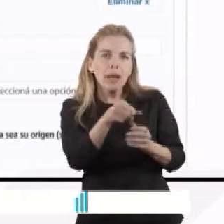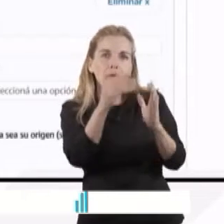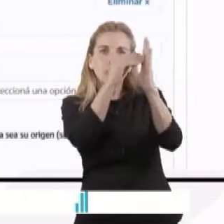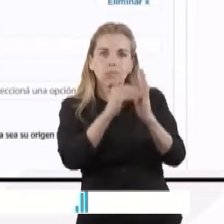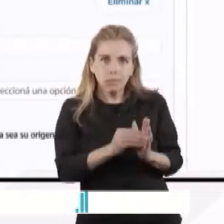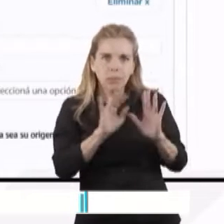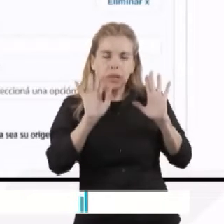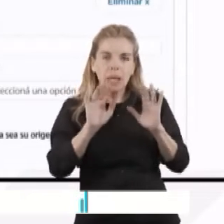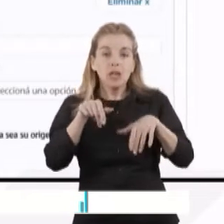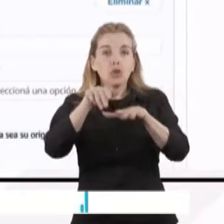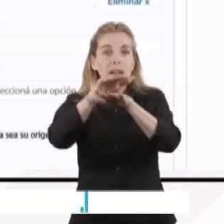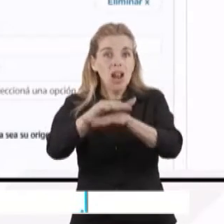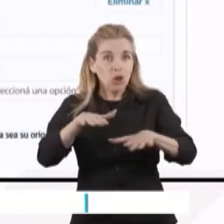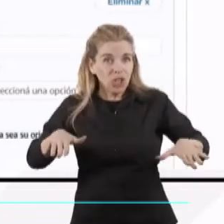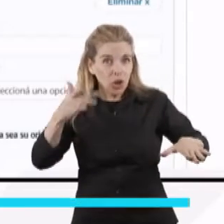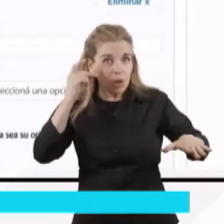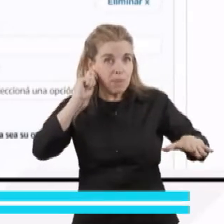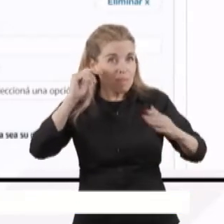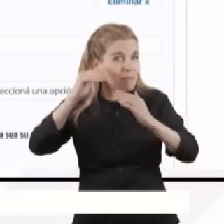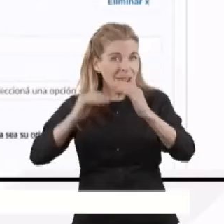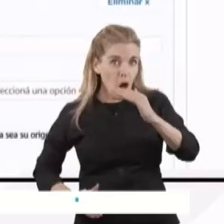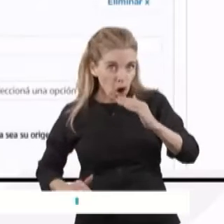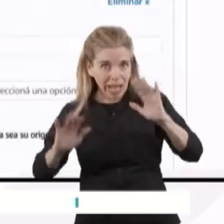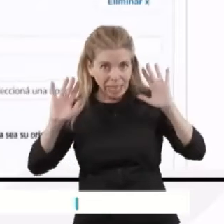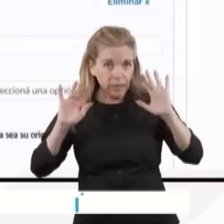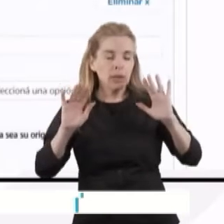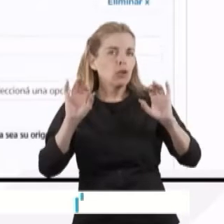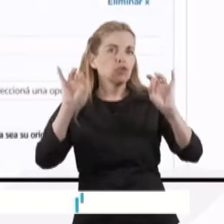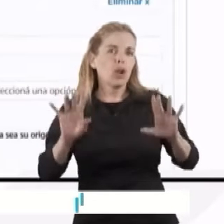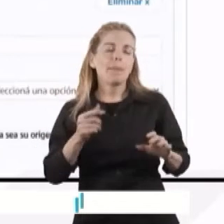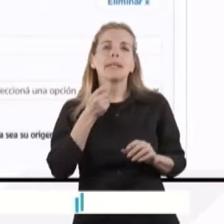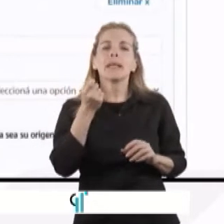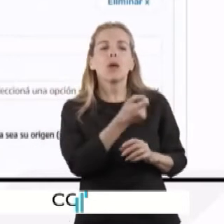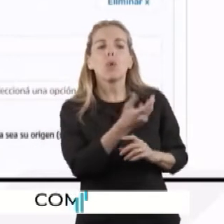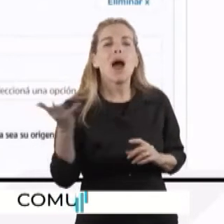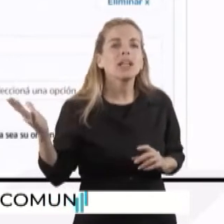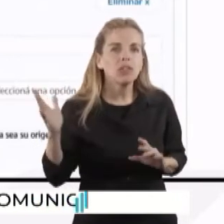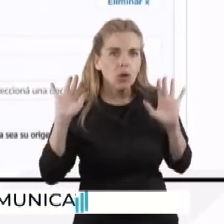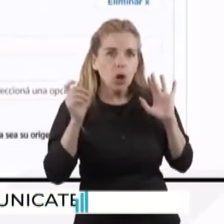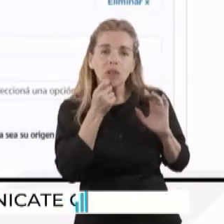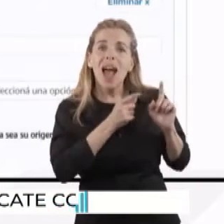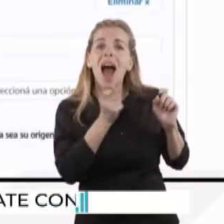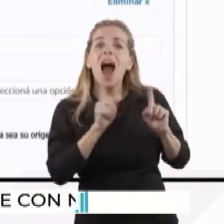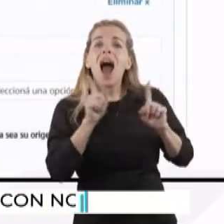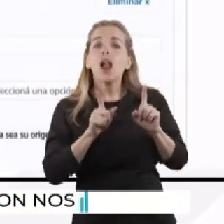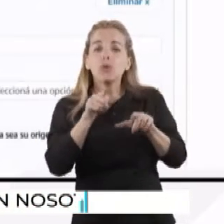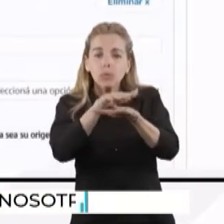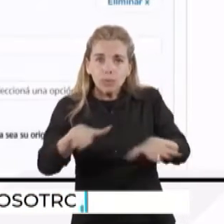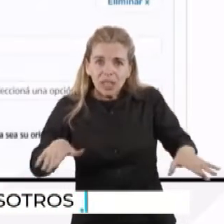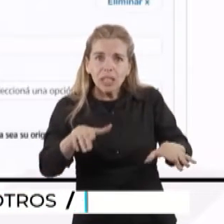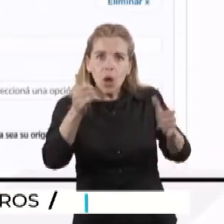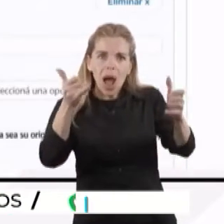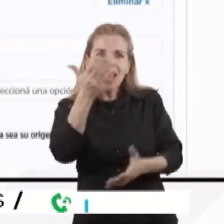Y de los menores, solamente si hay menores, cuántos son, y si alguno de los menores tuviera el certificado de discapacidad,